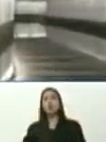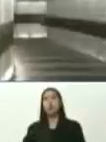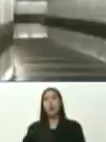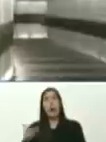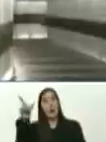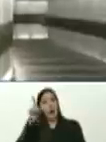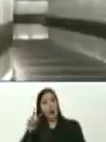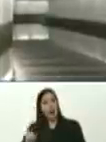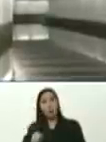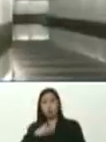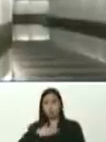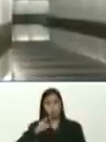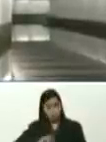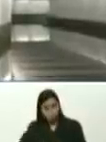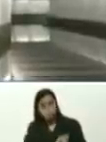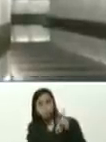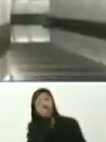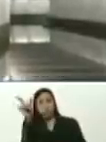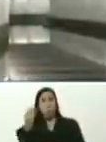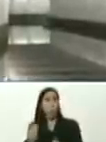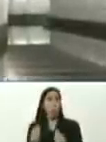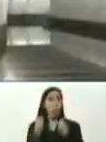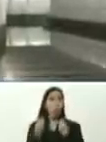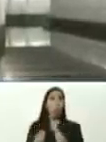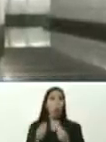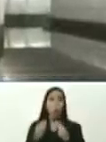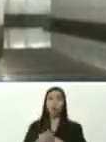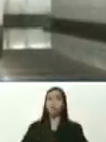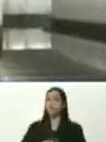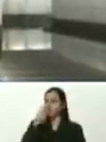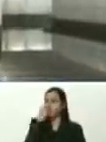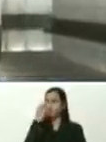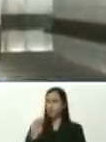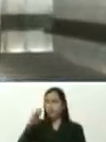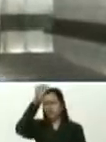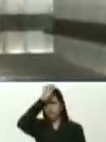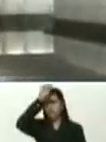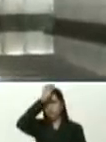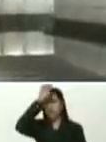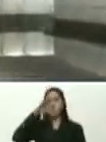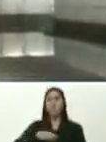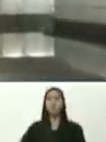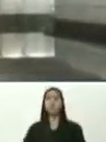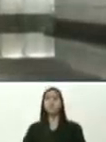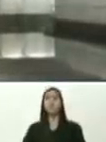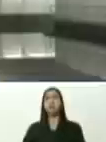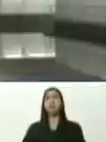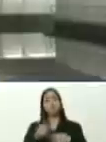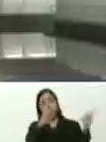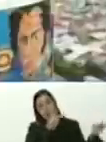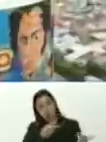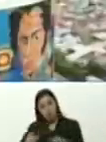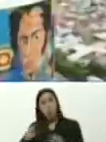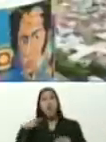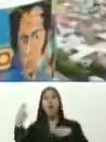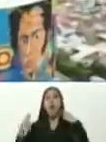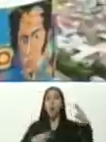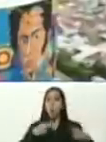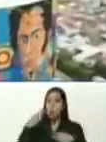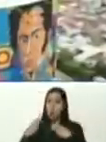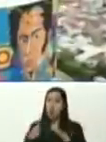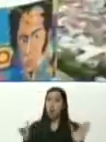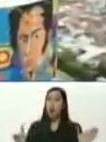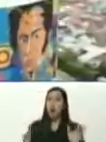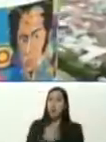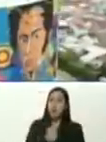y yo he ido a Roma, bastante, allí fue a visitar el Papa, veces, y nos invitan a unos restaurantes allá, amigos